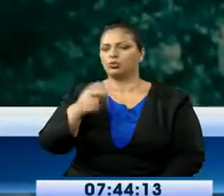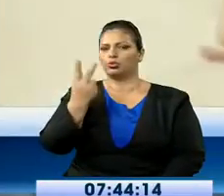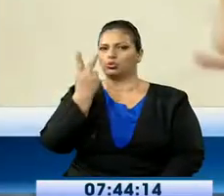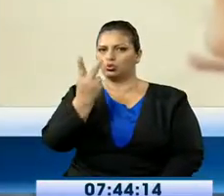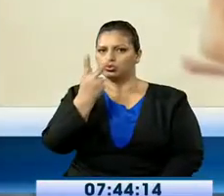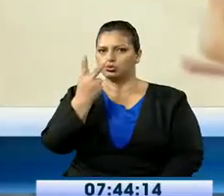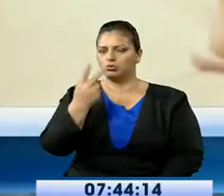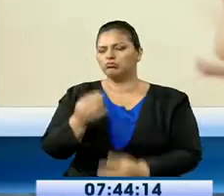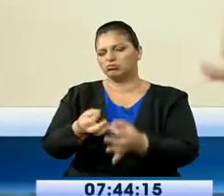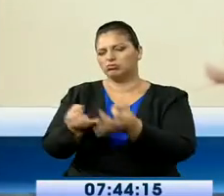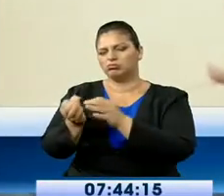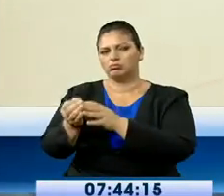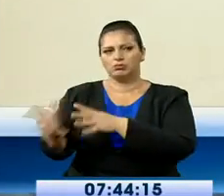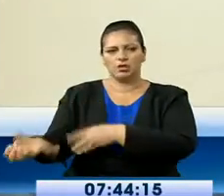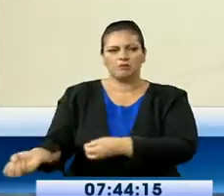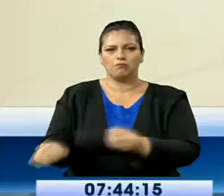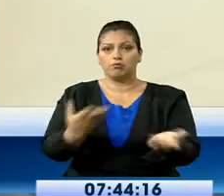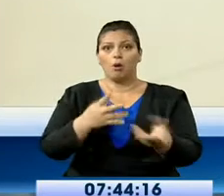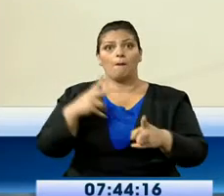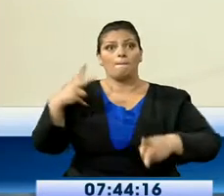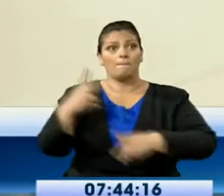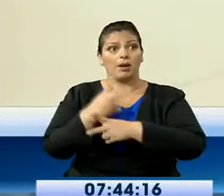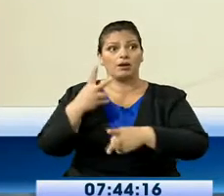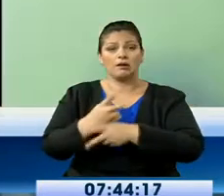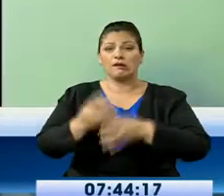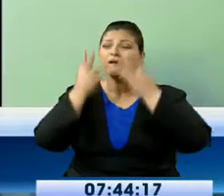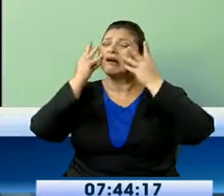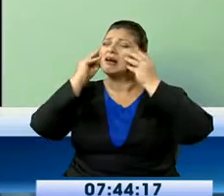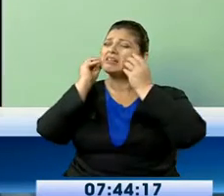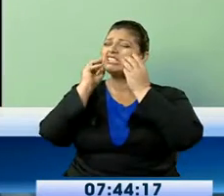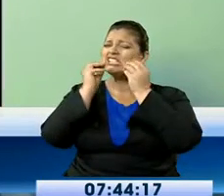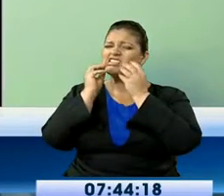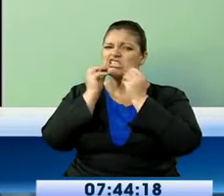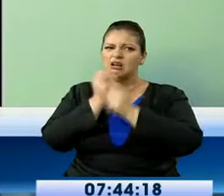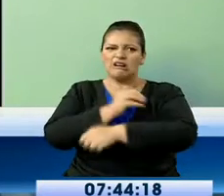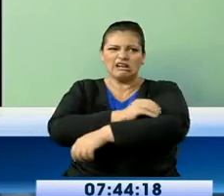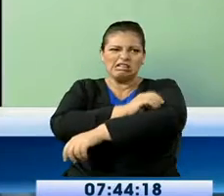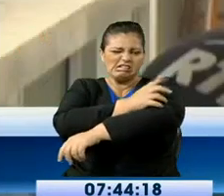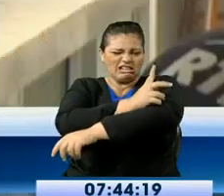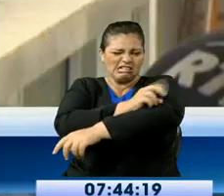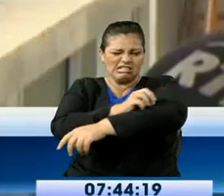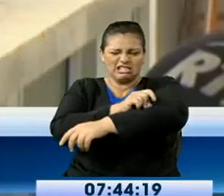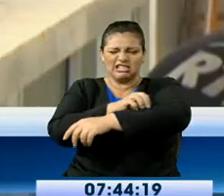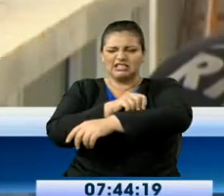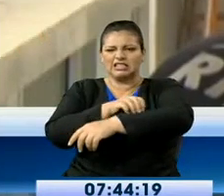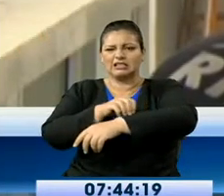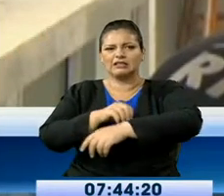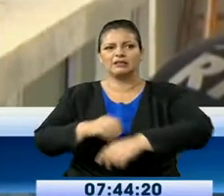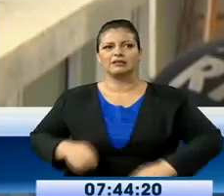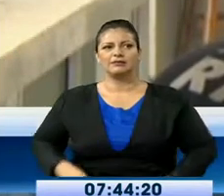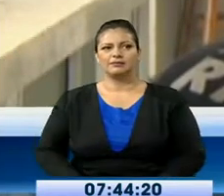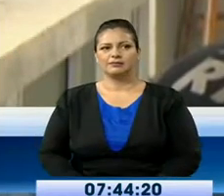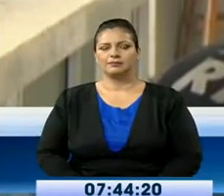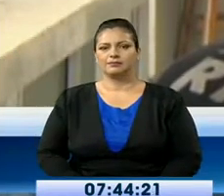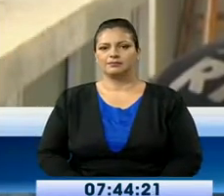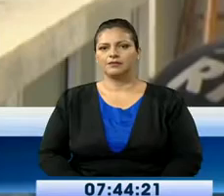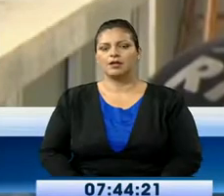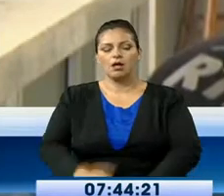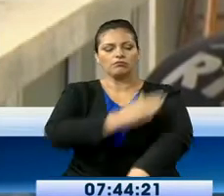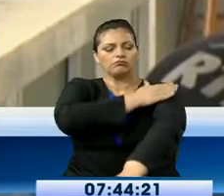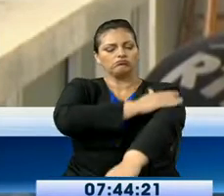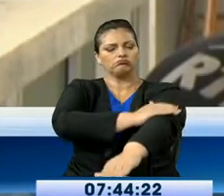hidrógenos que a su vez provoca afectaciones térmicas inconmensurables. Esto actúa frente a las mucosas,